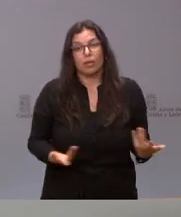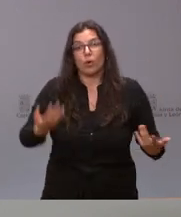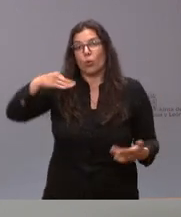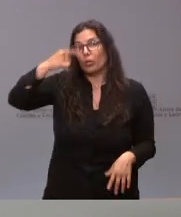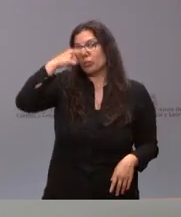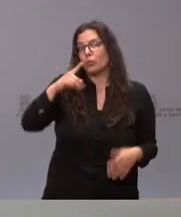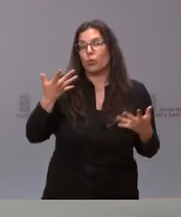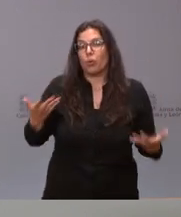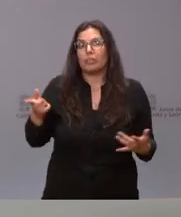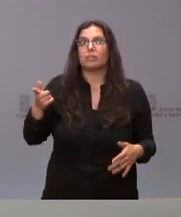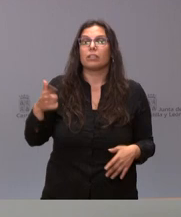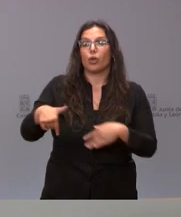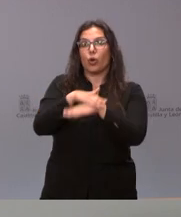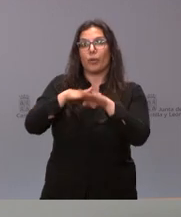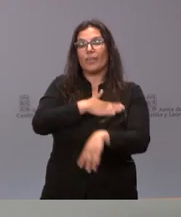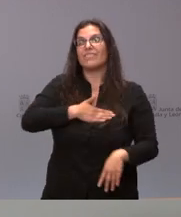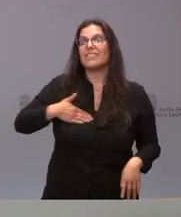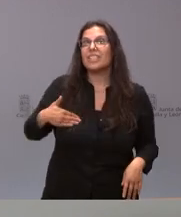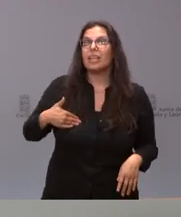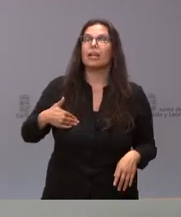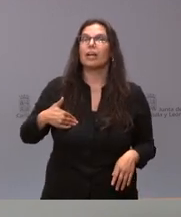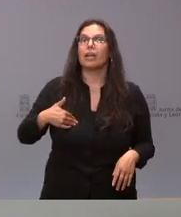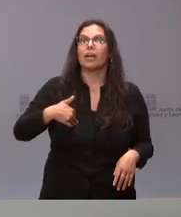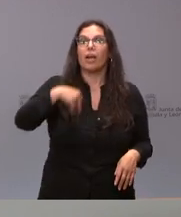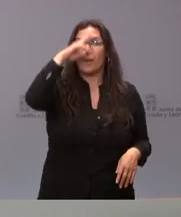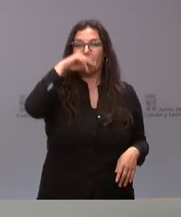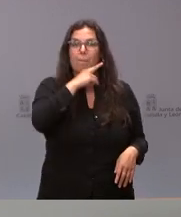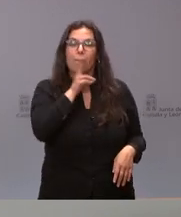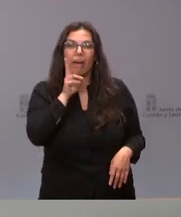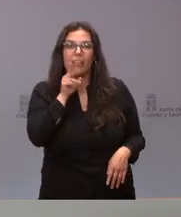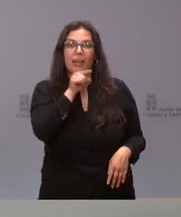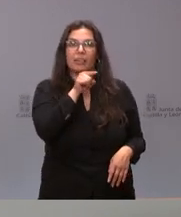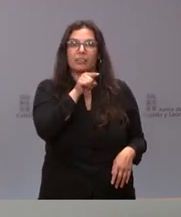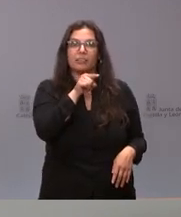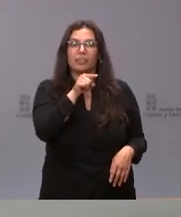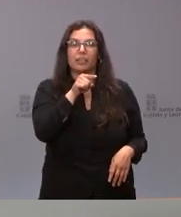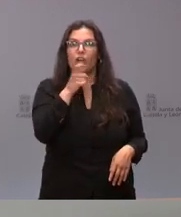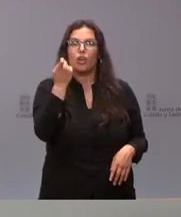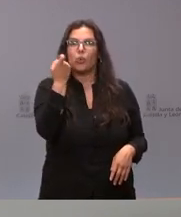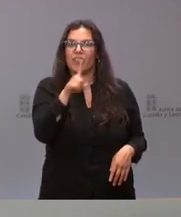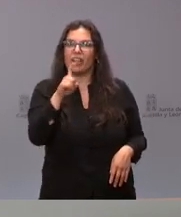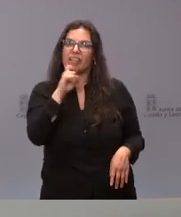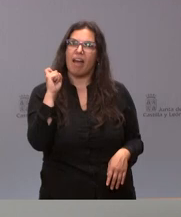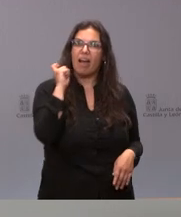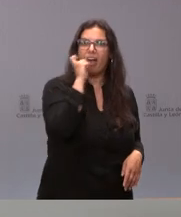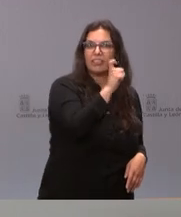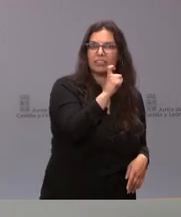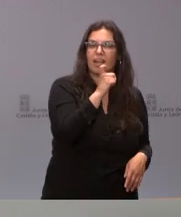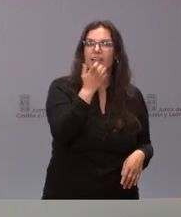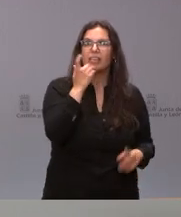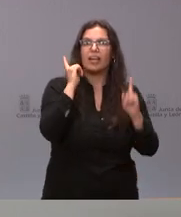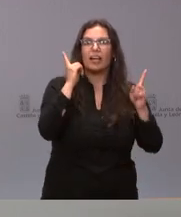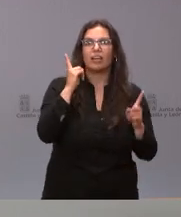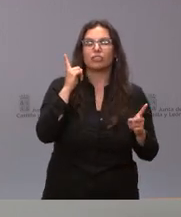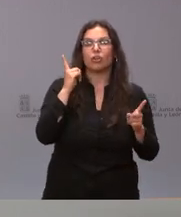es el deseo del Gobierno de que los padres no tengan que disponer de conocimiento en relación con las decisiones de aborto de